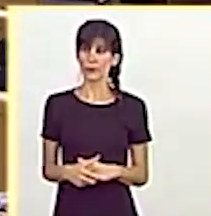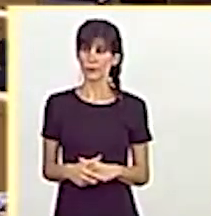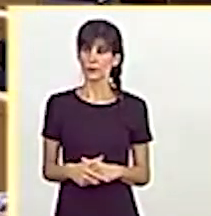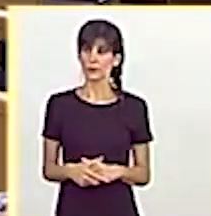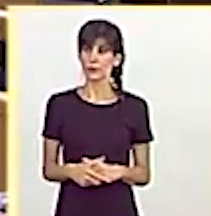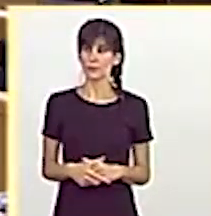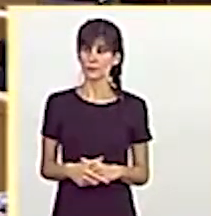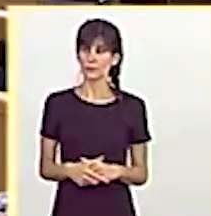Preguntas. Preguntas.